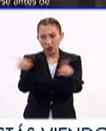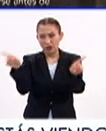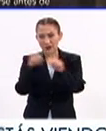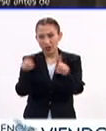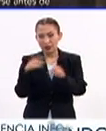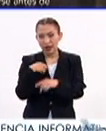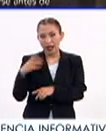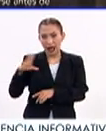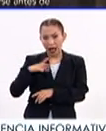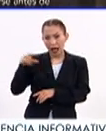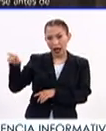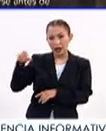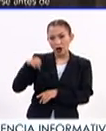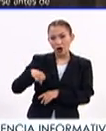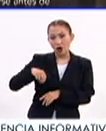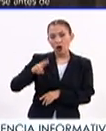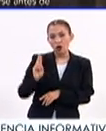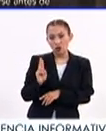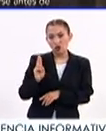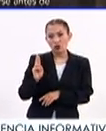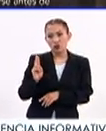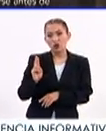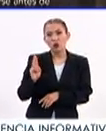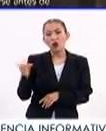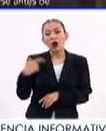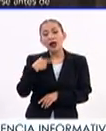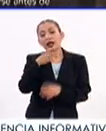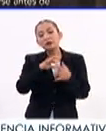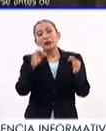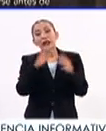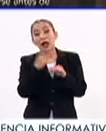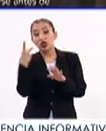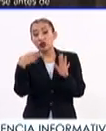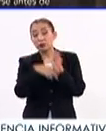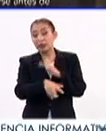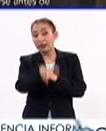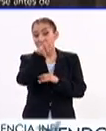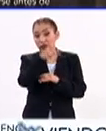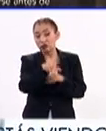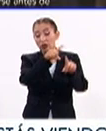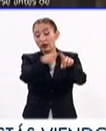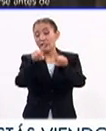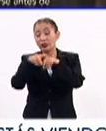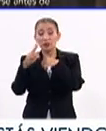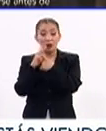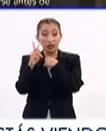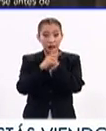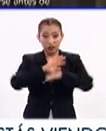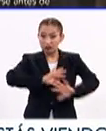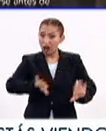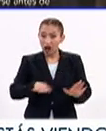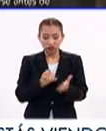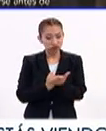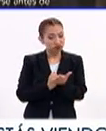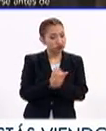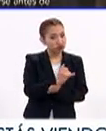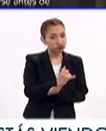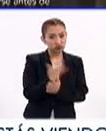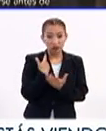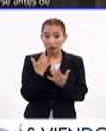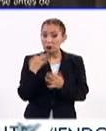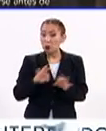expide la Organización de las Naciones Unidas, comenta que en 2018 diversos países tomaron decisiones